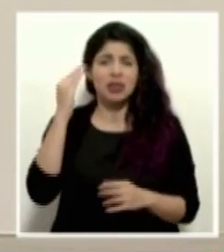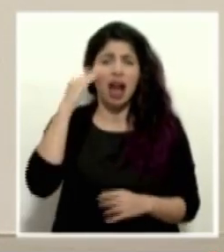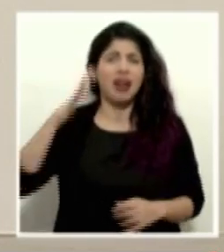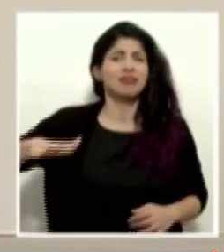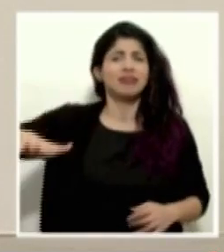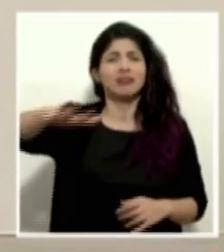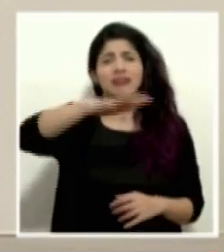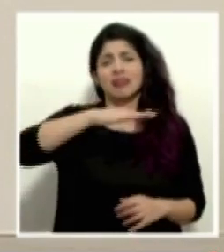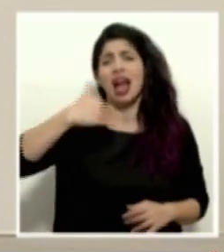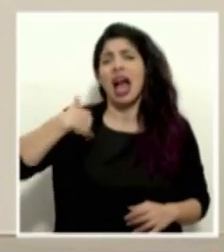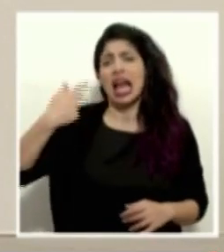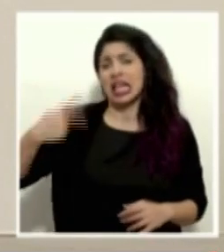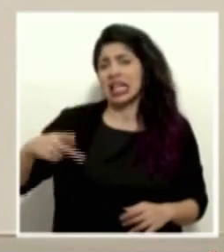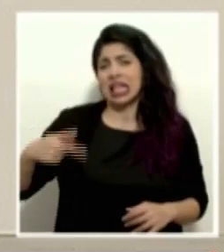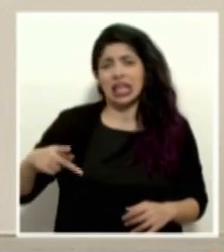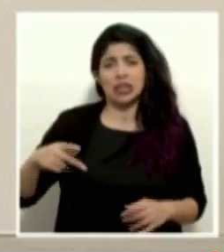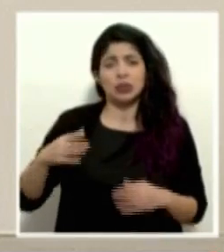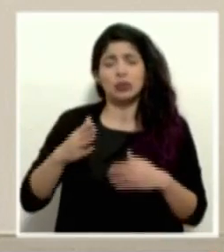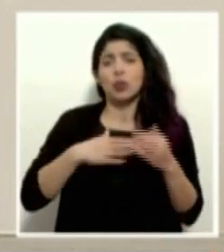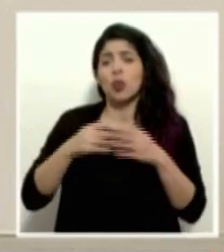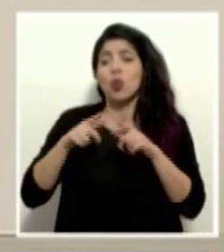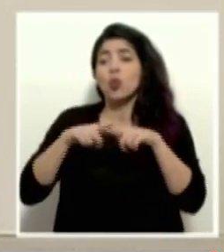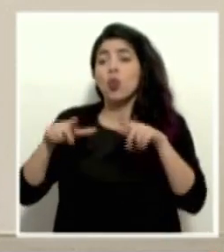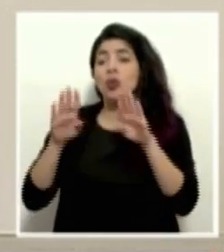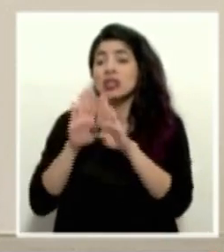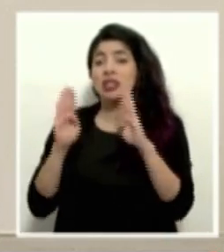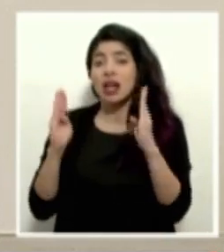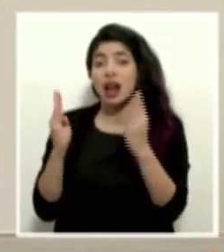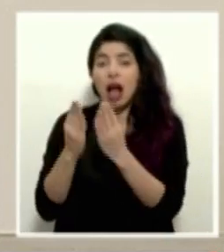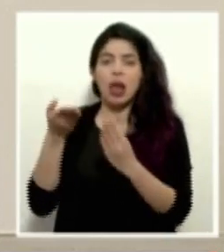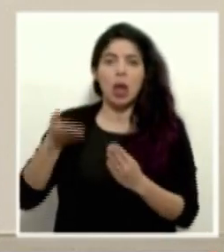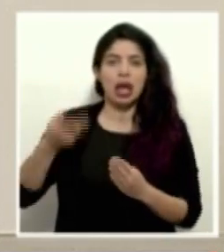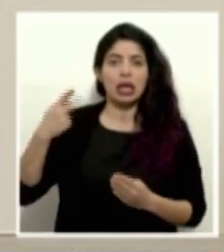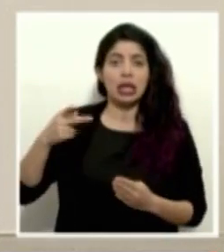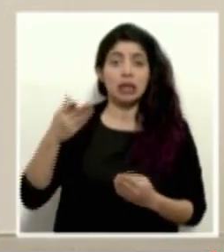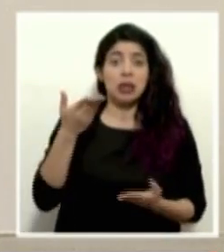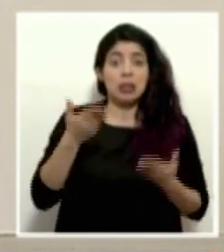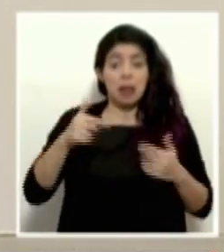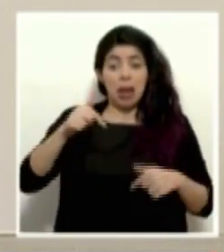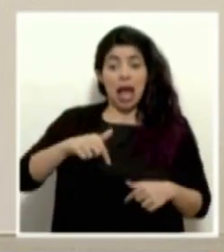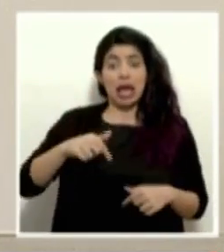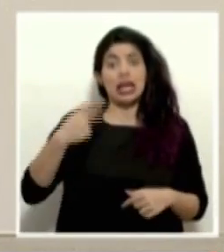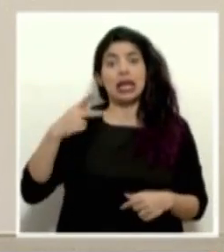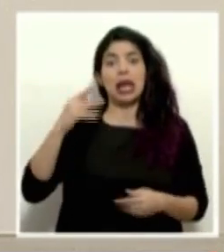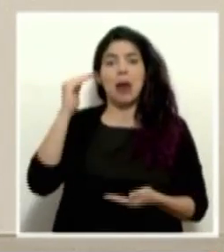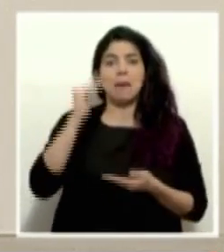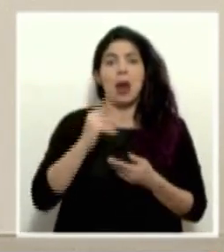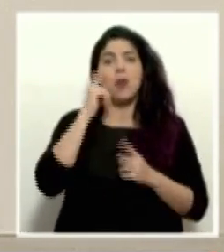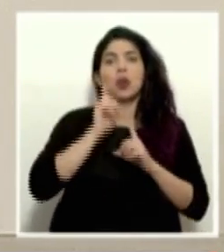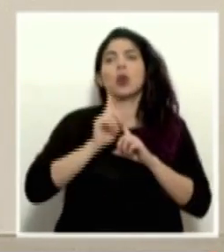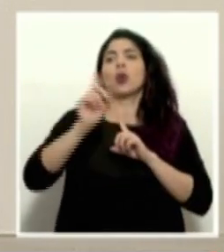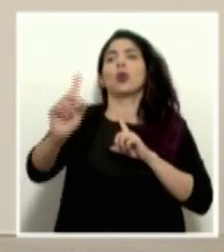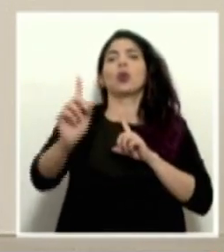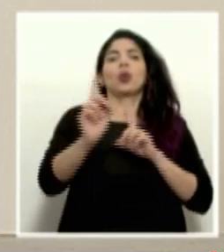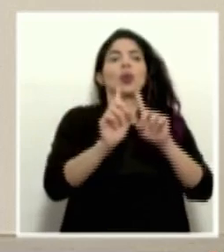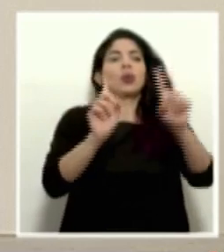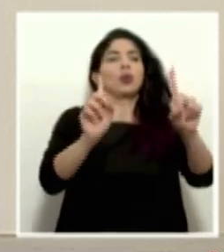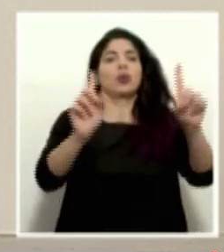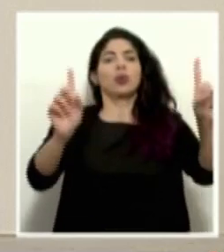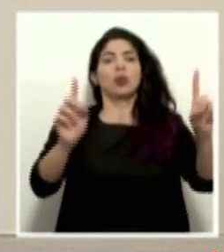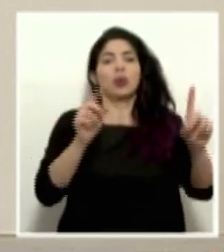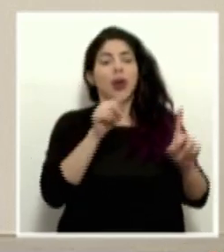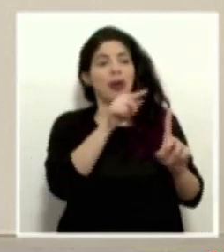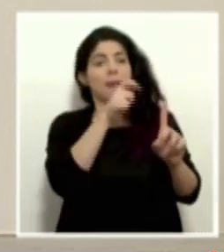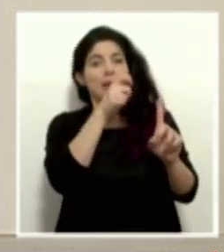riesgo que se hace presente en los recintos más cerrados, yo sé que posiblemente acá el riesgo es muy bajo por la distancia que tenemos entre